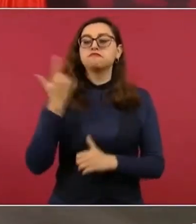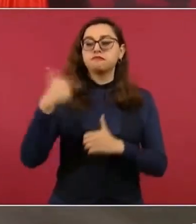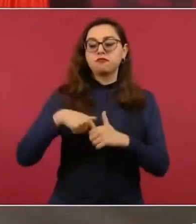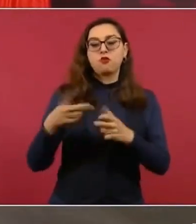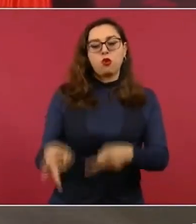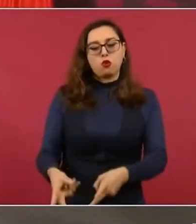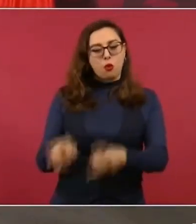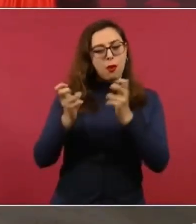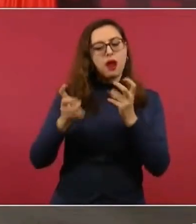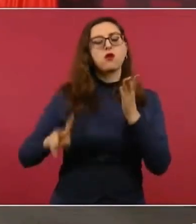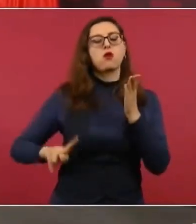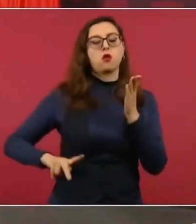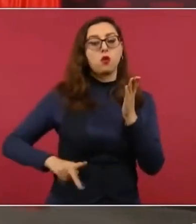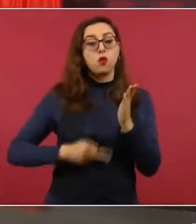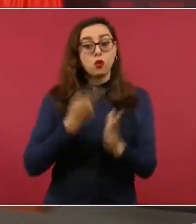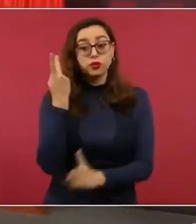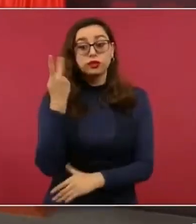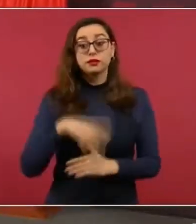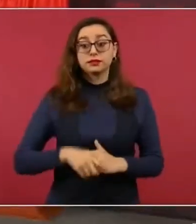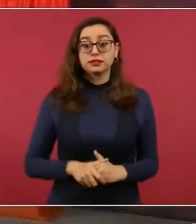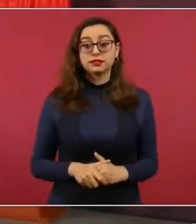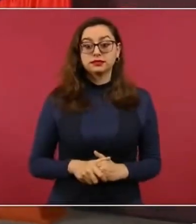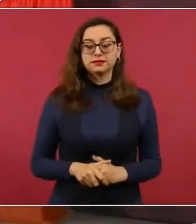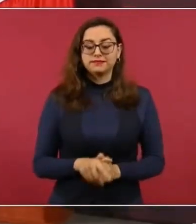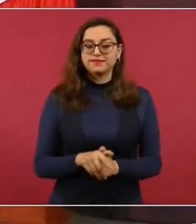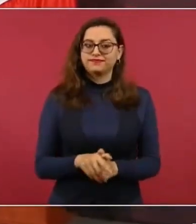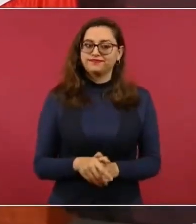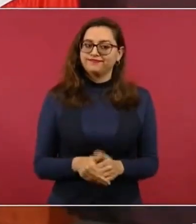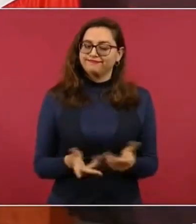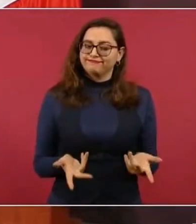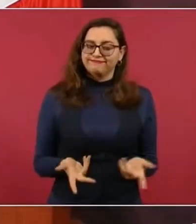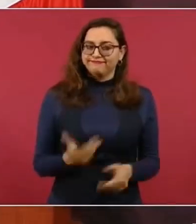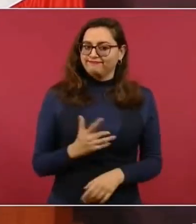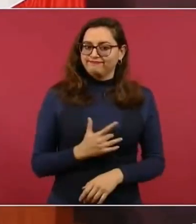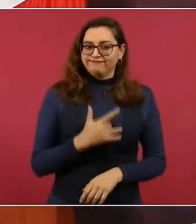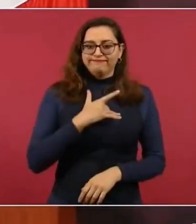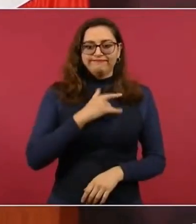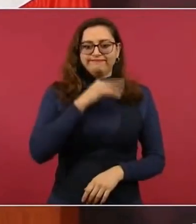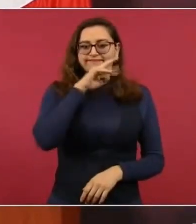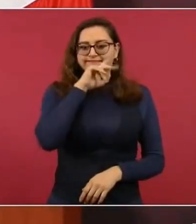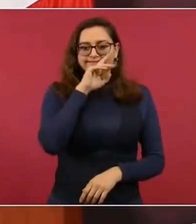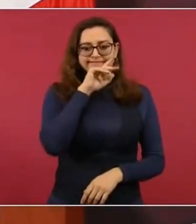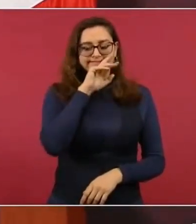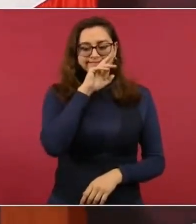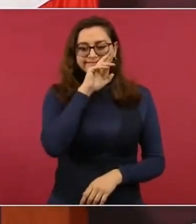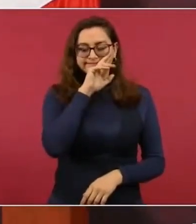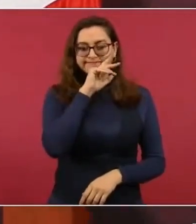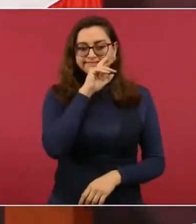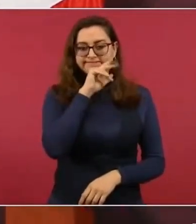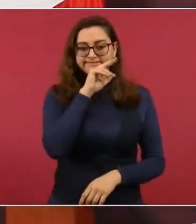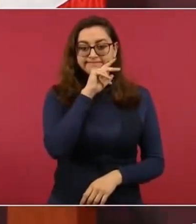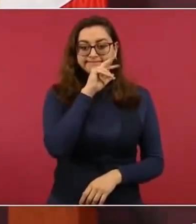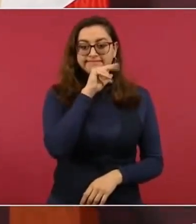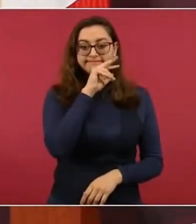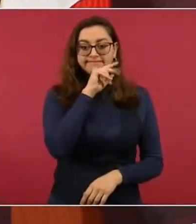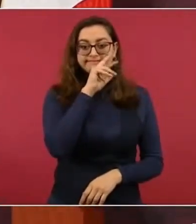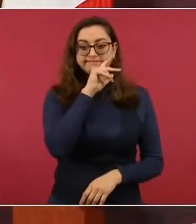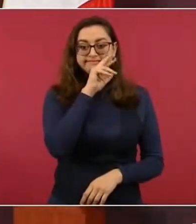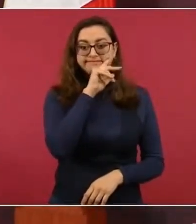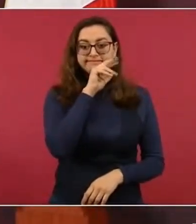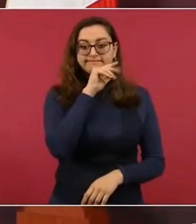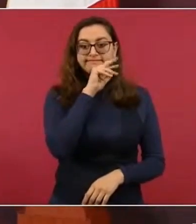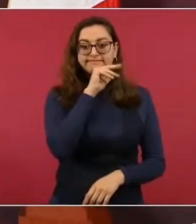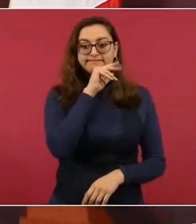nos preocupa mucho porque se